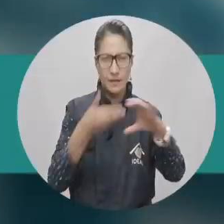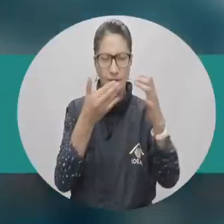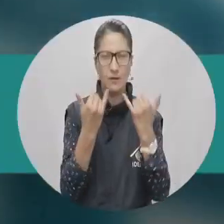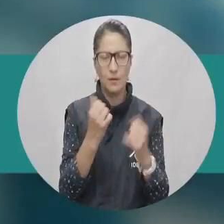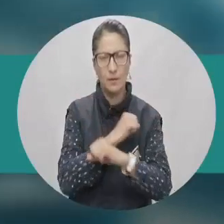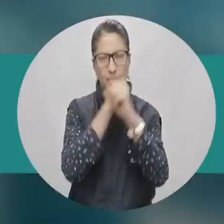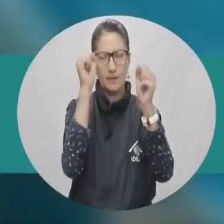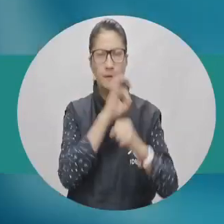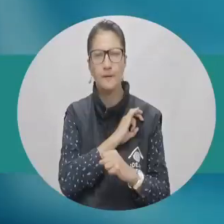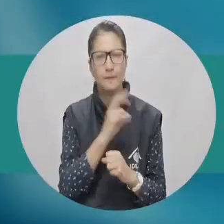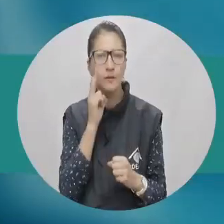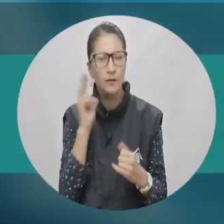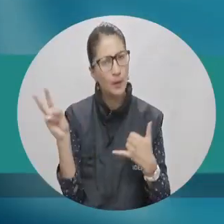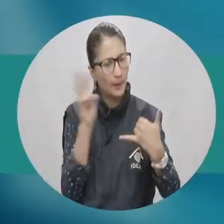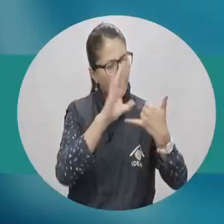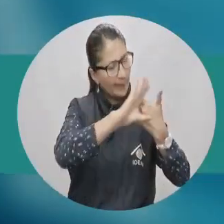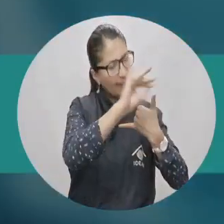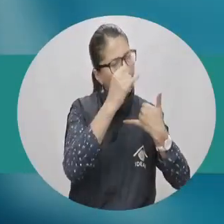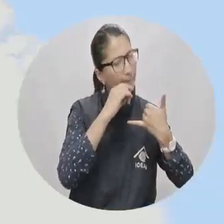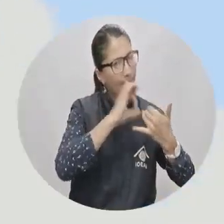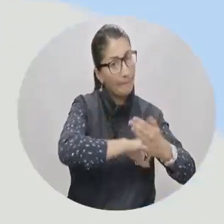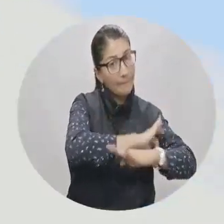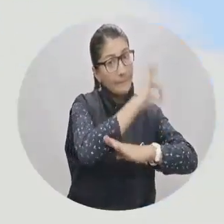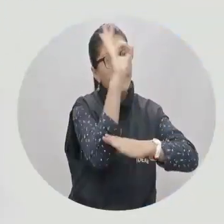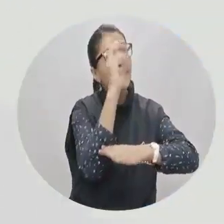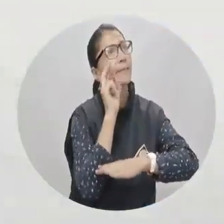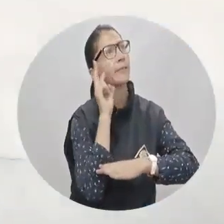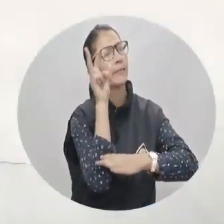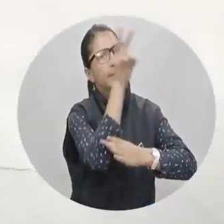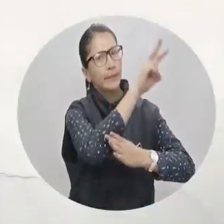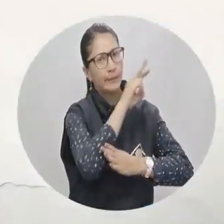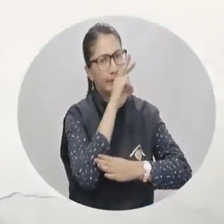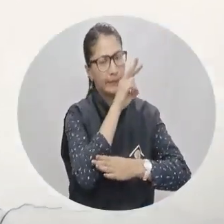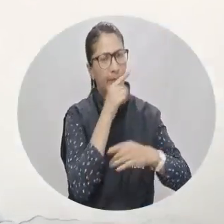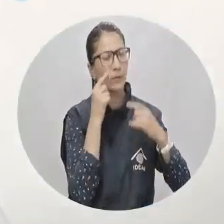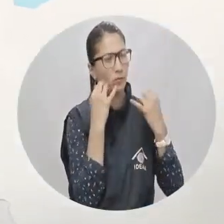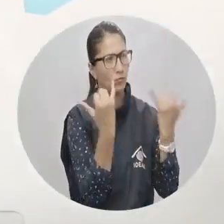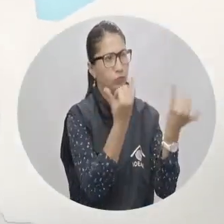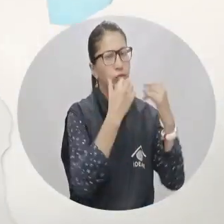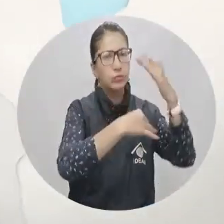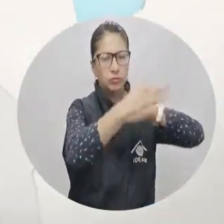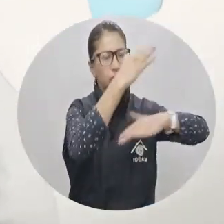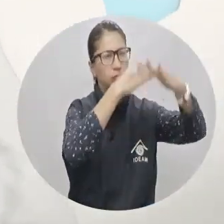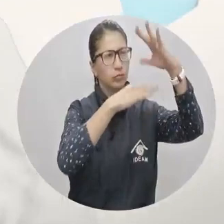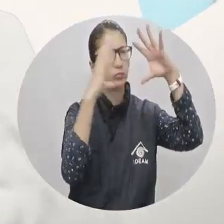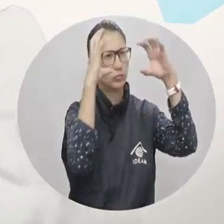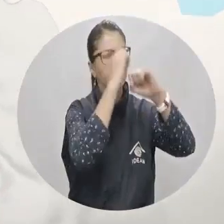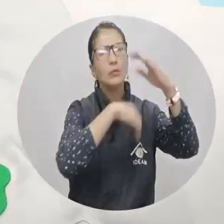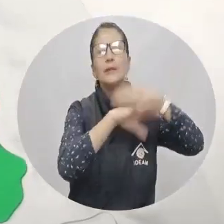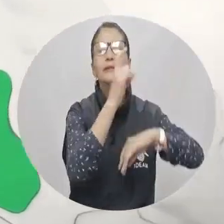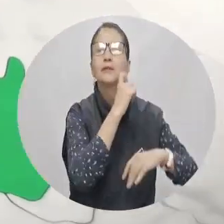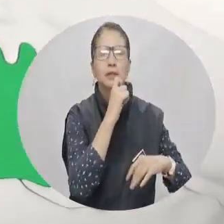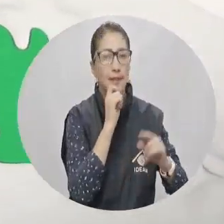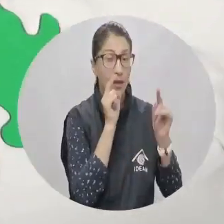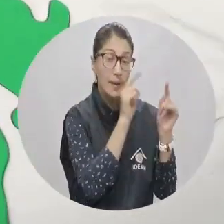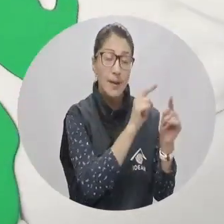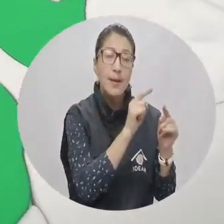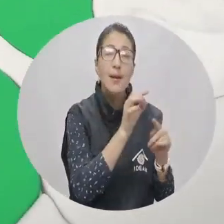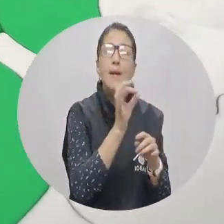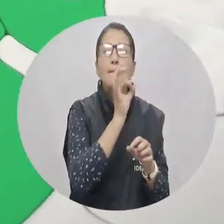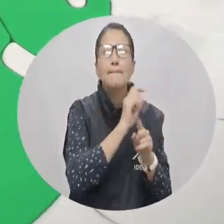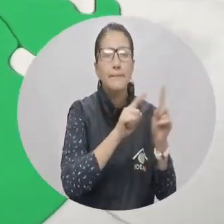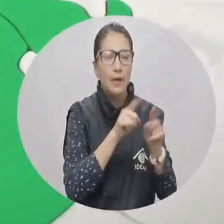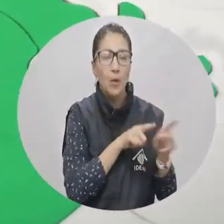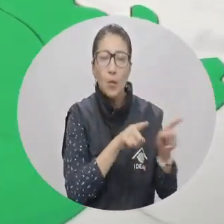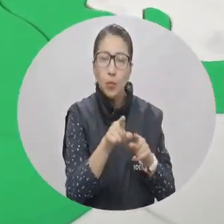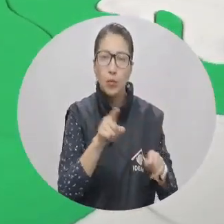de la mañana del sábado. Amanece en Colombia y en la región Caribe se percibe cielo nublado con tiempo seco, a excepción